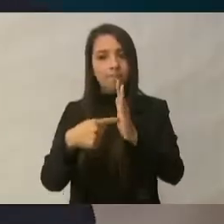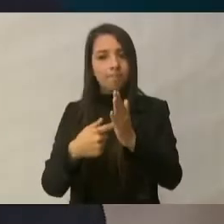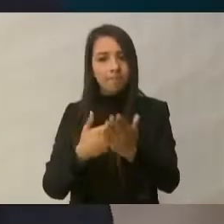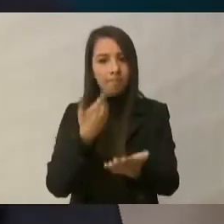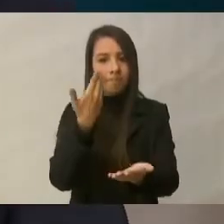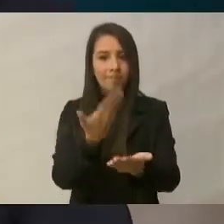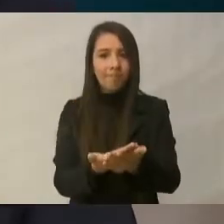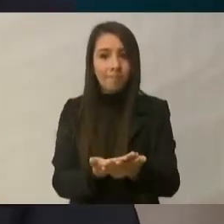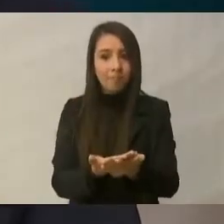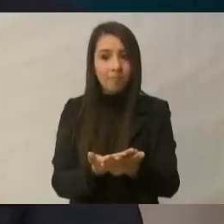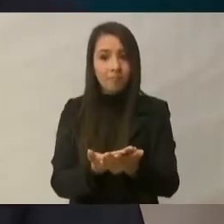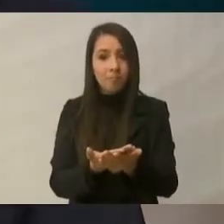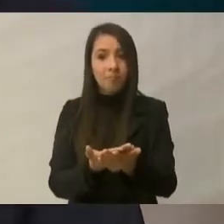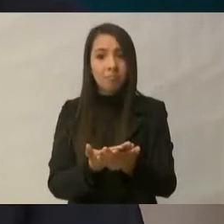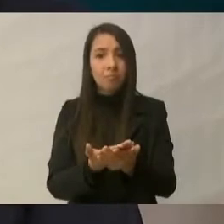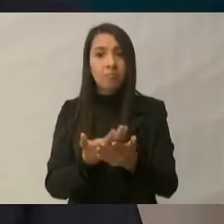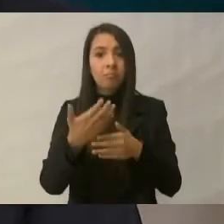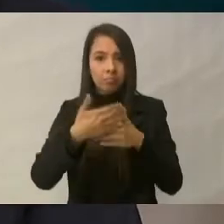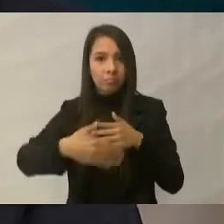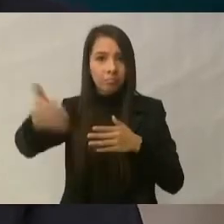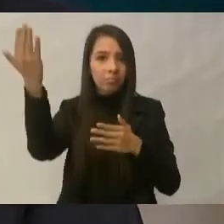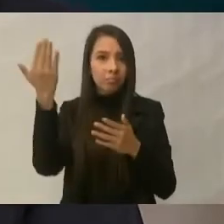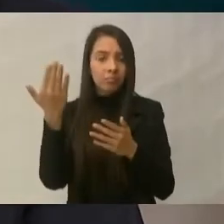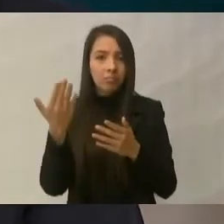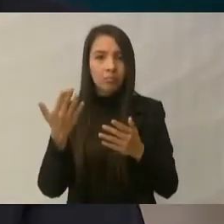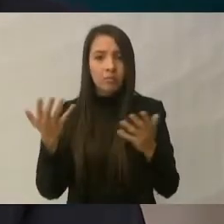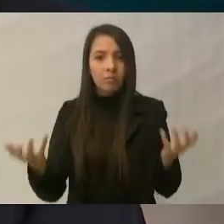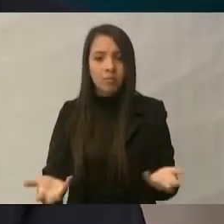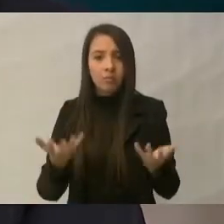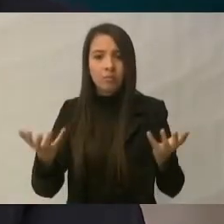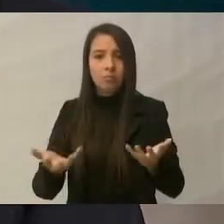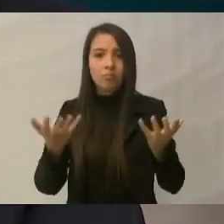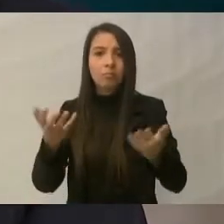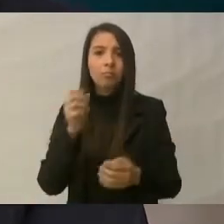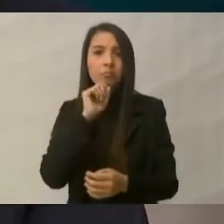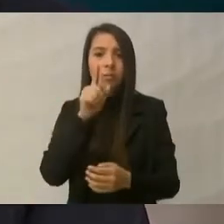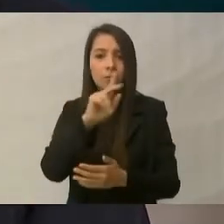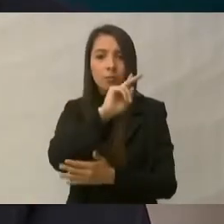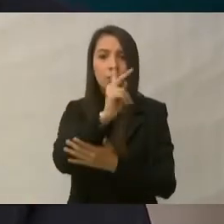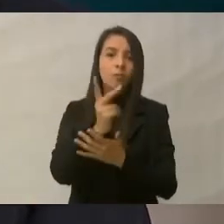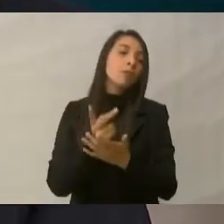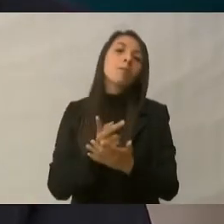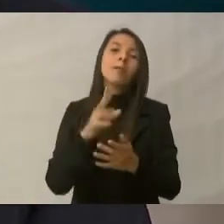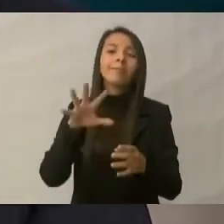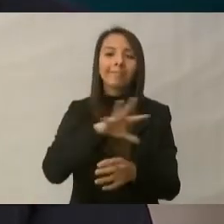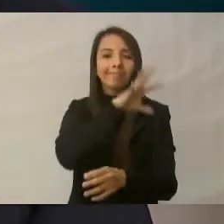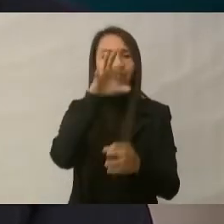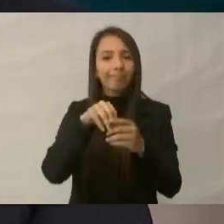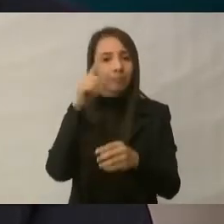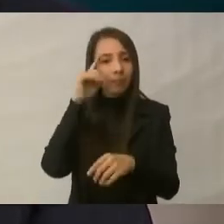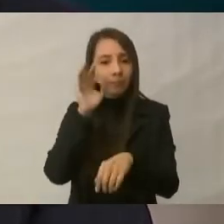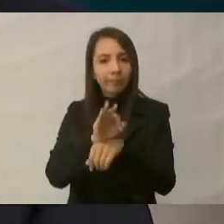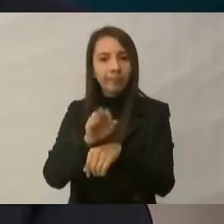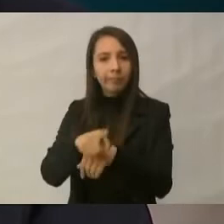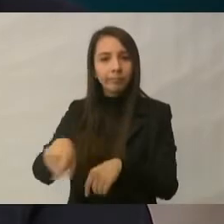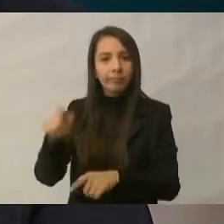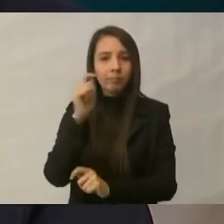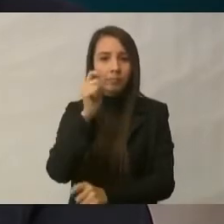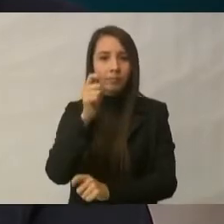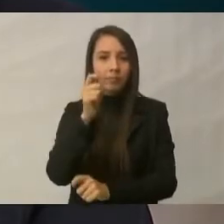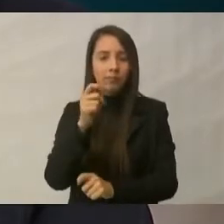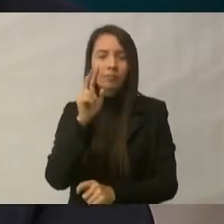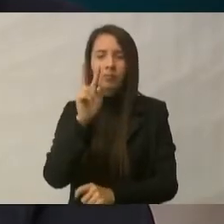en práctica este programa integral, es algo muy necesario.